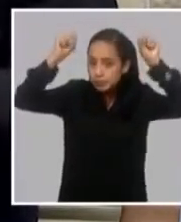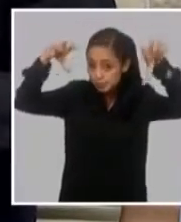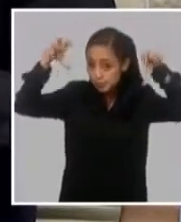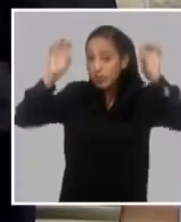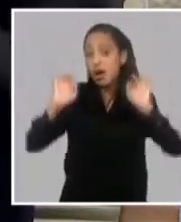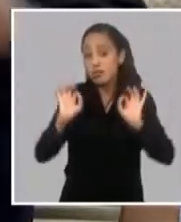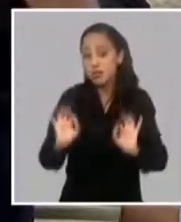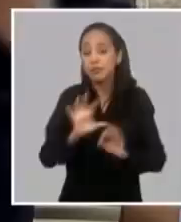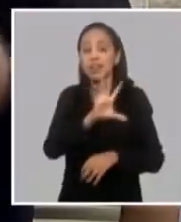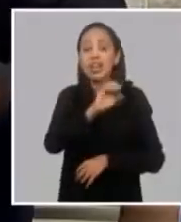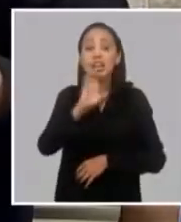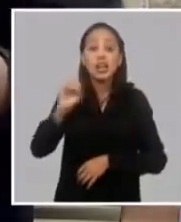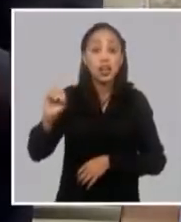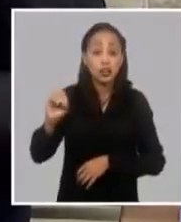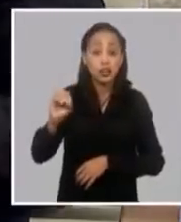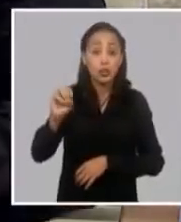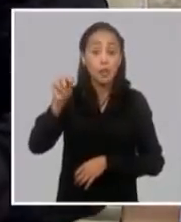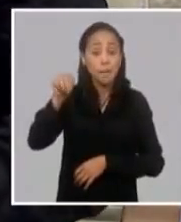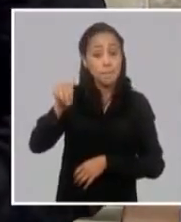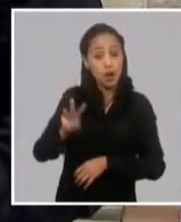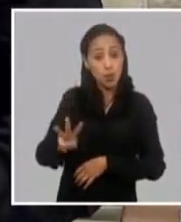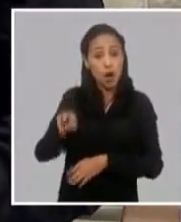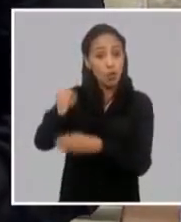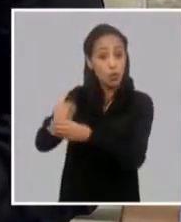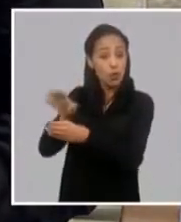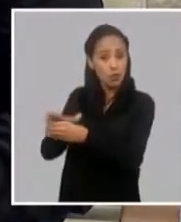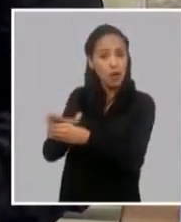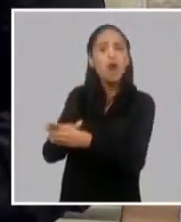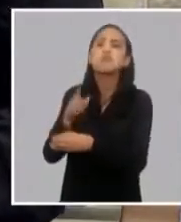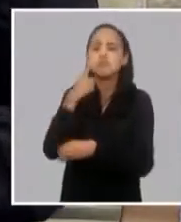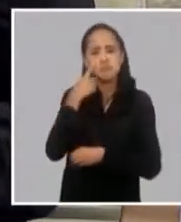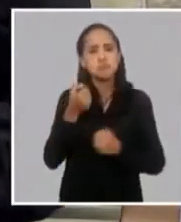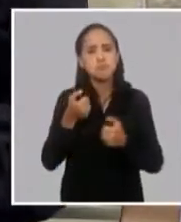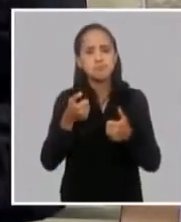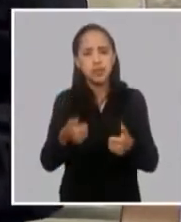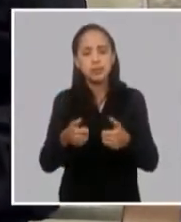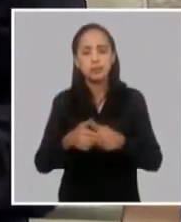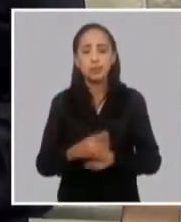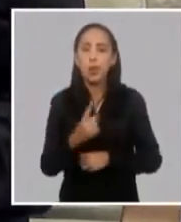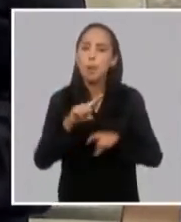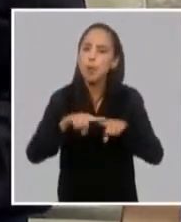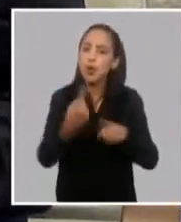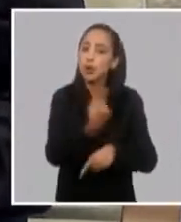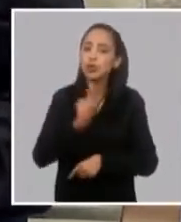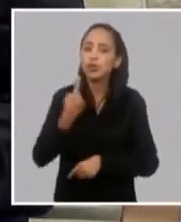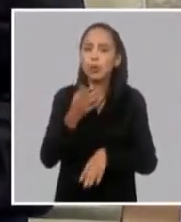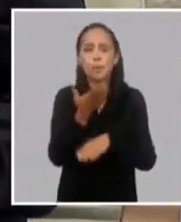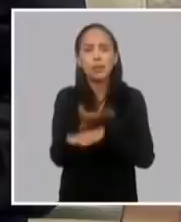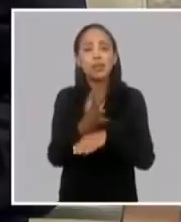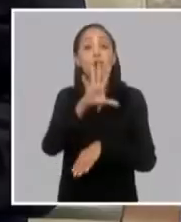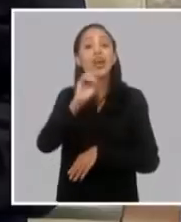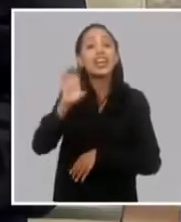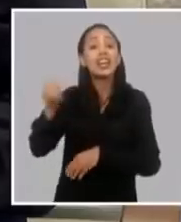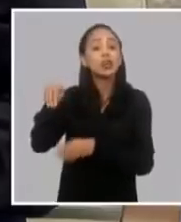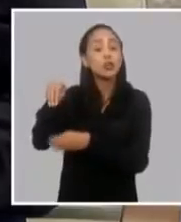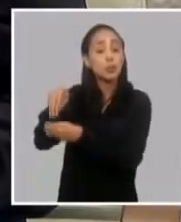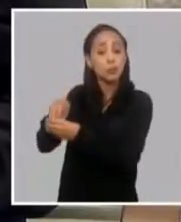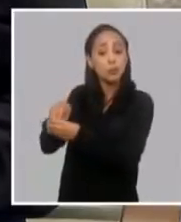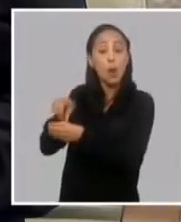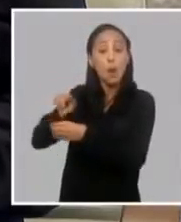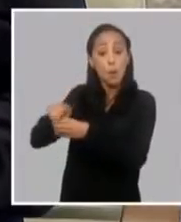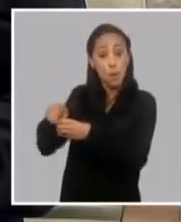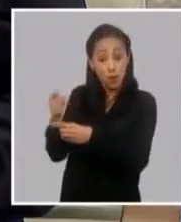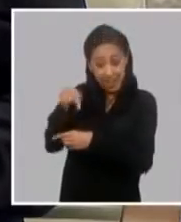500 megawatts de reserva, existe una estabilidad. ¿Y por qué decimos 500? Porque 500, esa